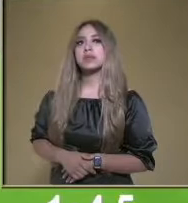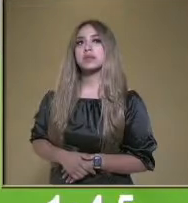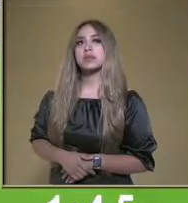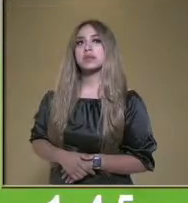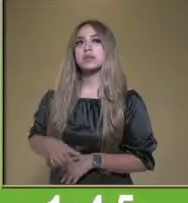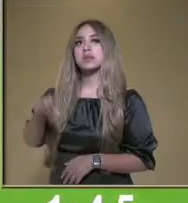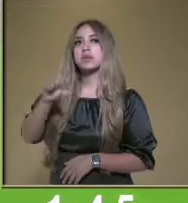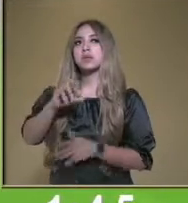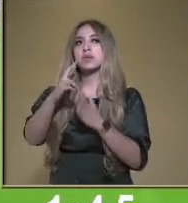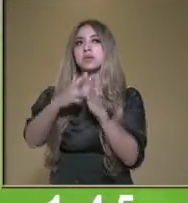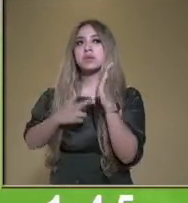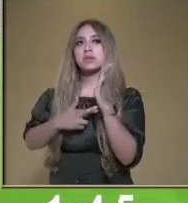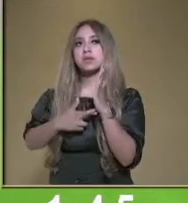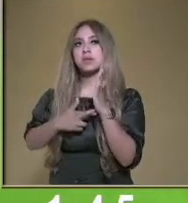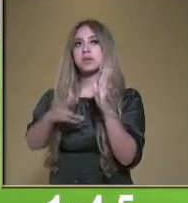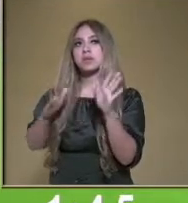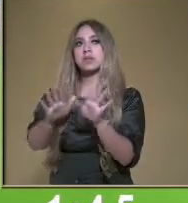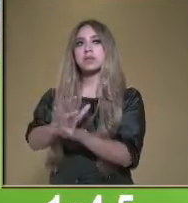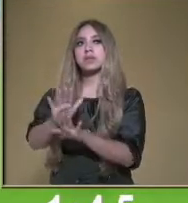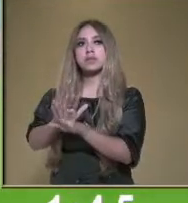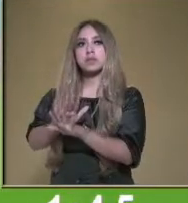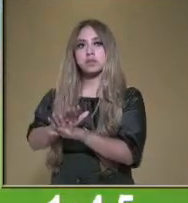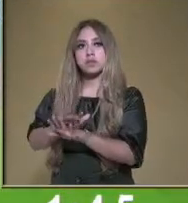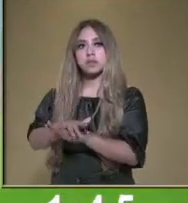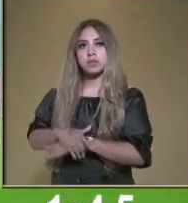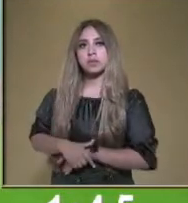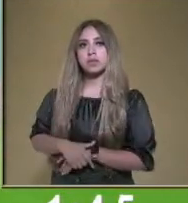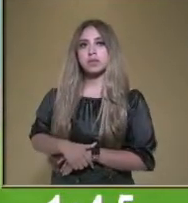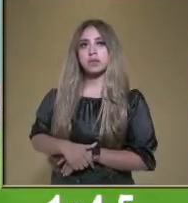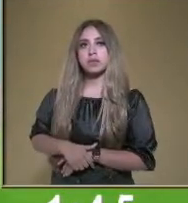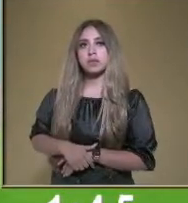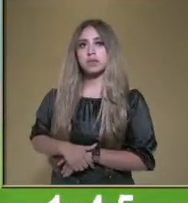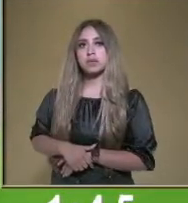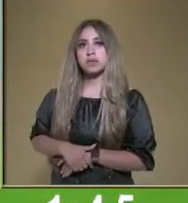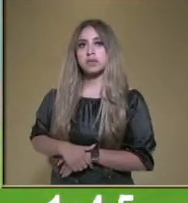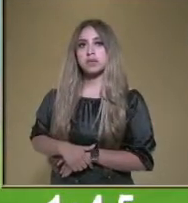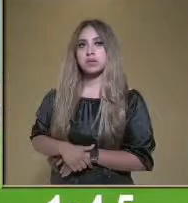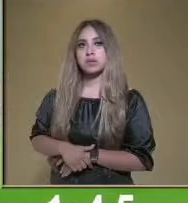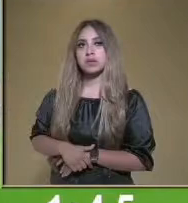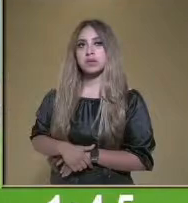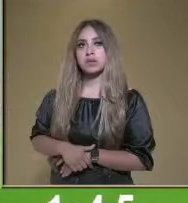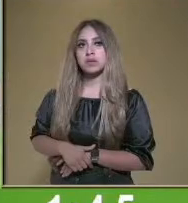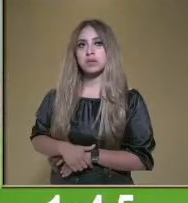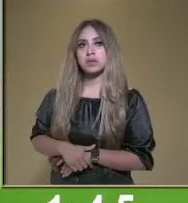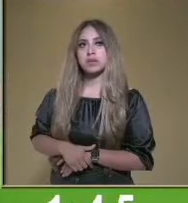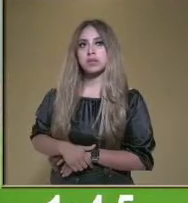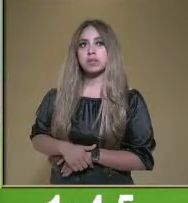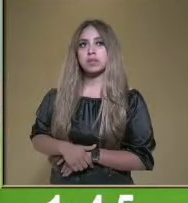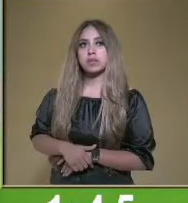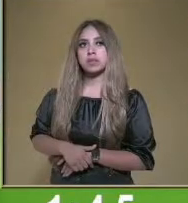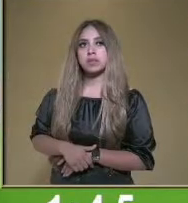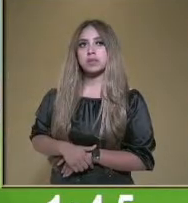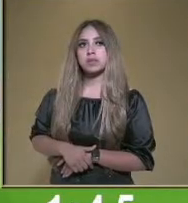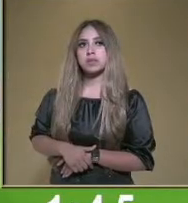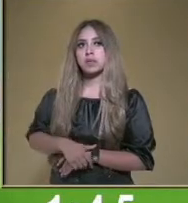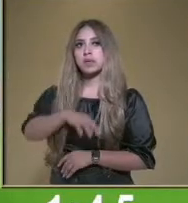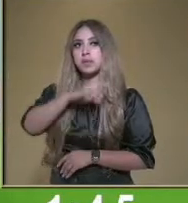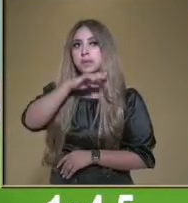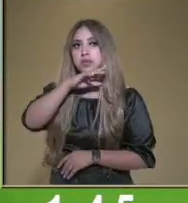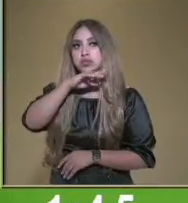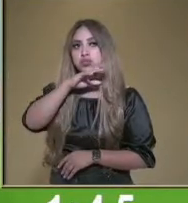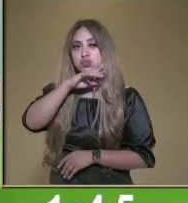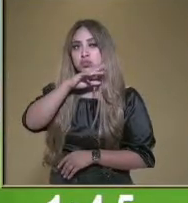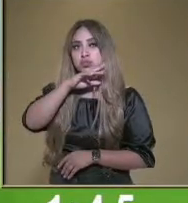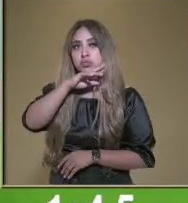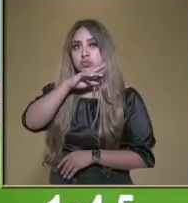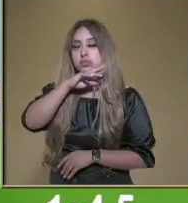cambiarán. Dejaré la basura y habrá nuevas imposiciones, pero